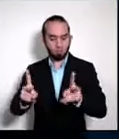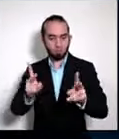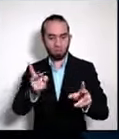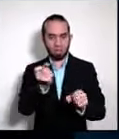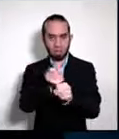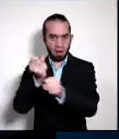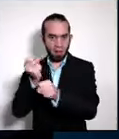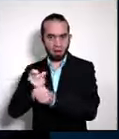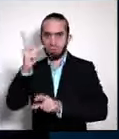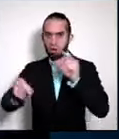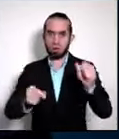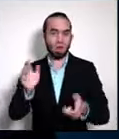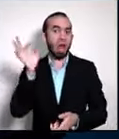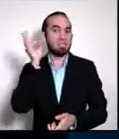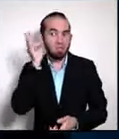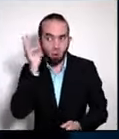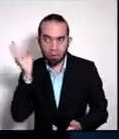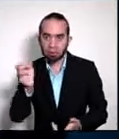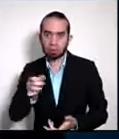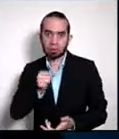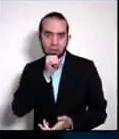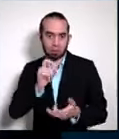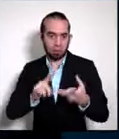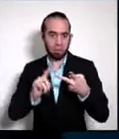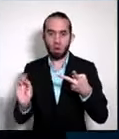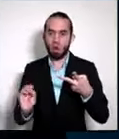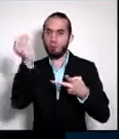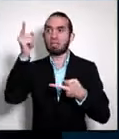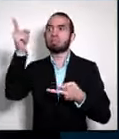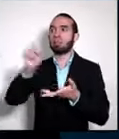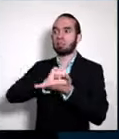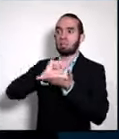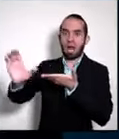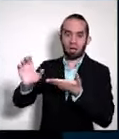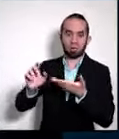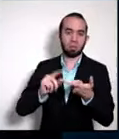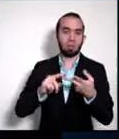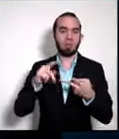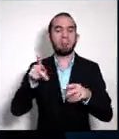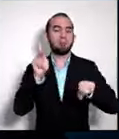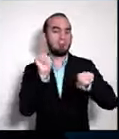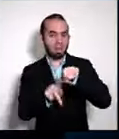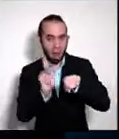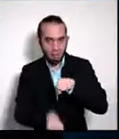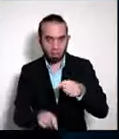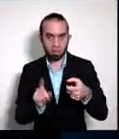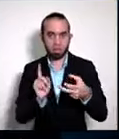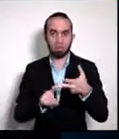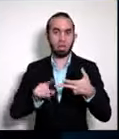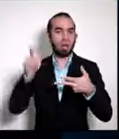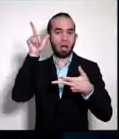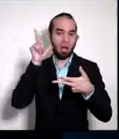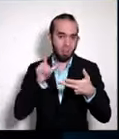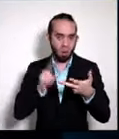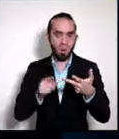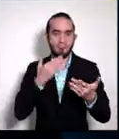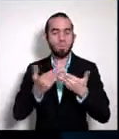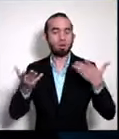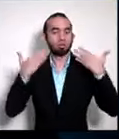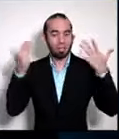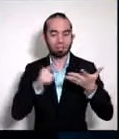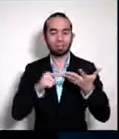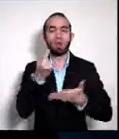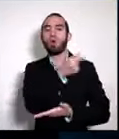señoras y a esos jóvenes en San Carlos en Pital en Limón en Buenos Aires en